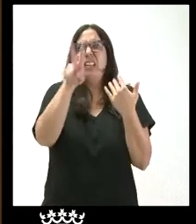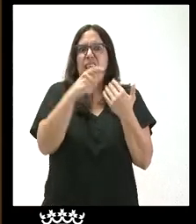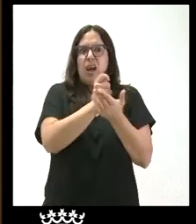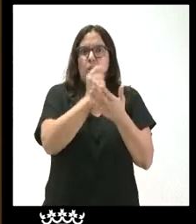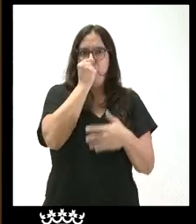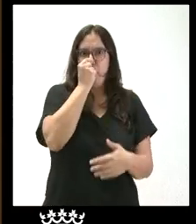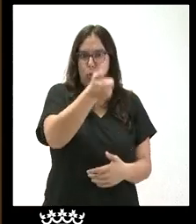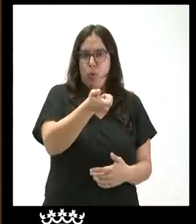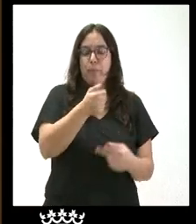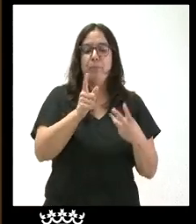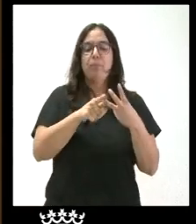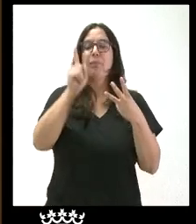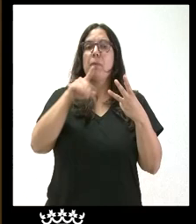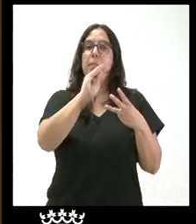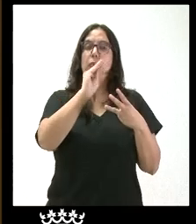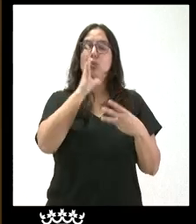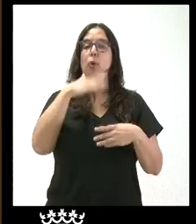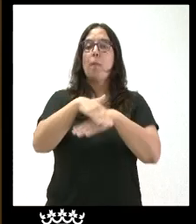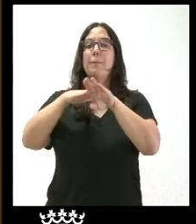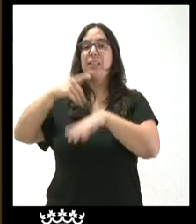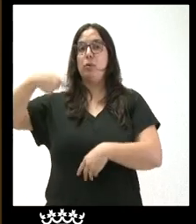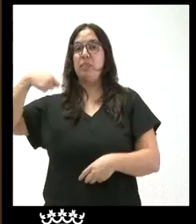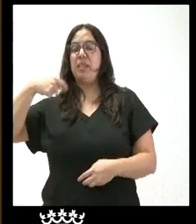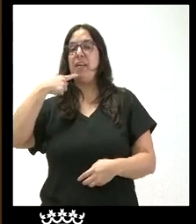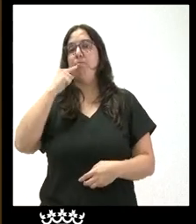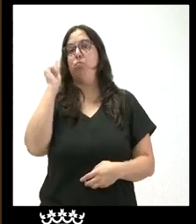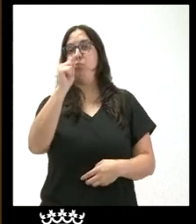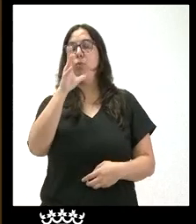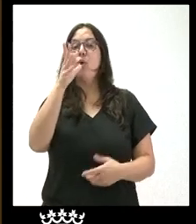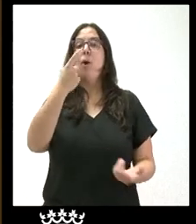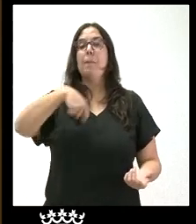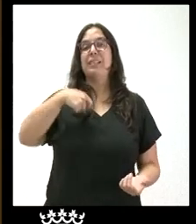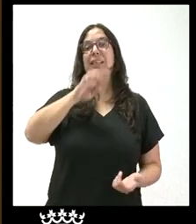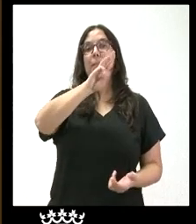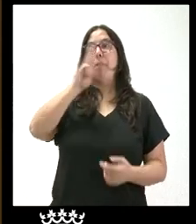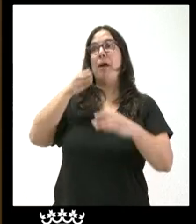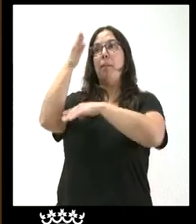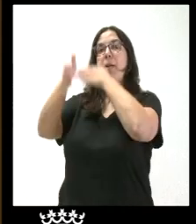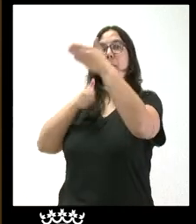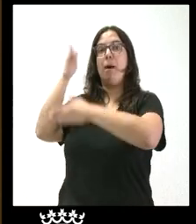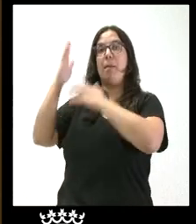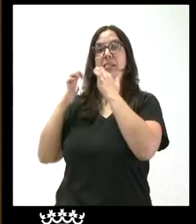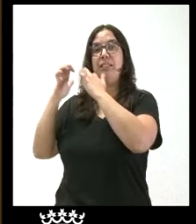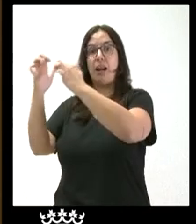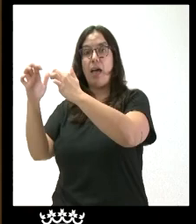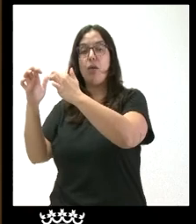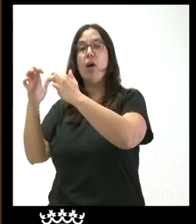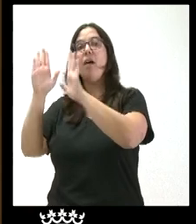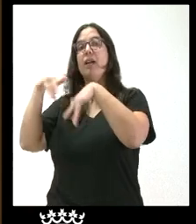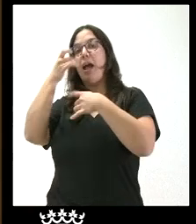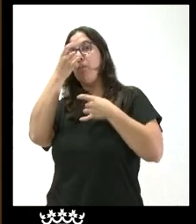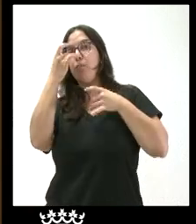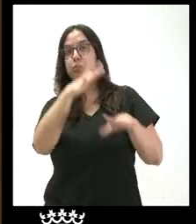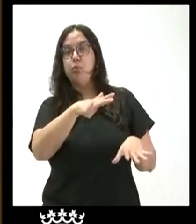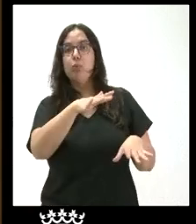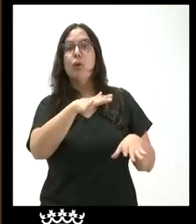ministro de la presidencia ha feado que mientras los presidentes del PP están en el Senado han dejado en manos de vicepresidentes de Vox